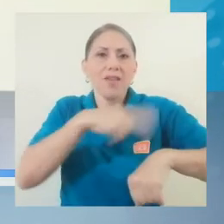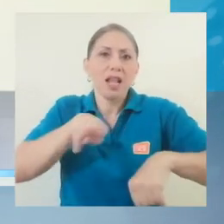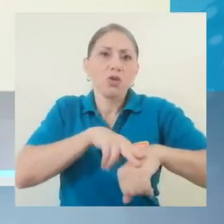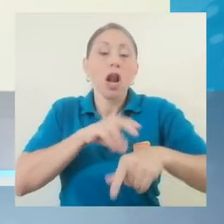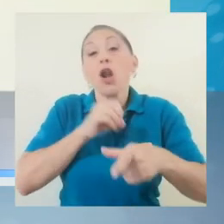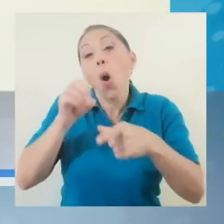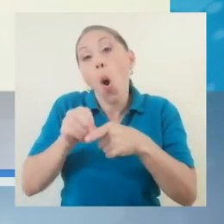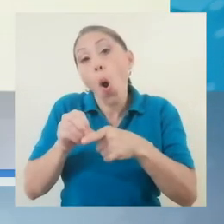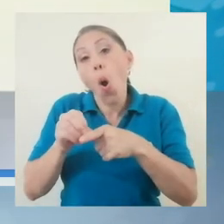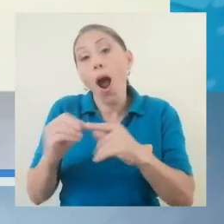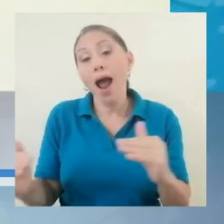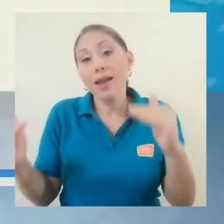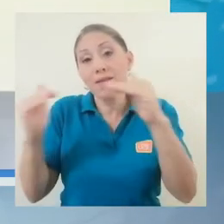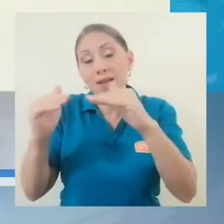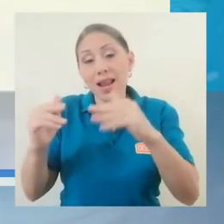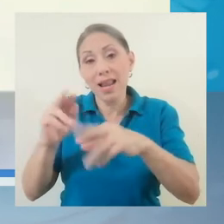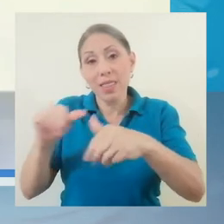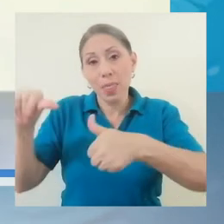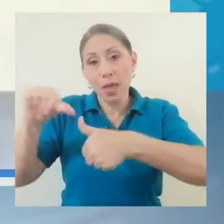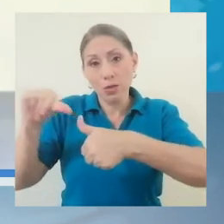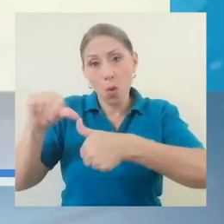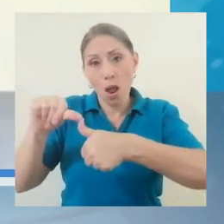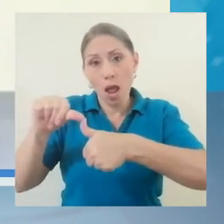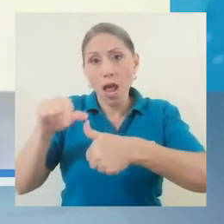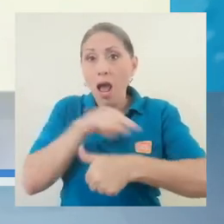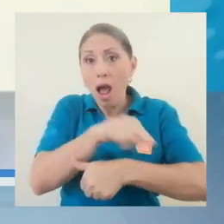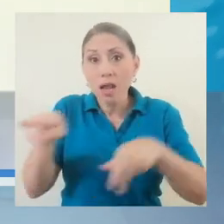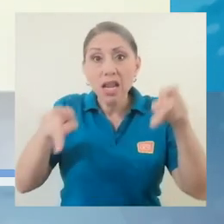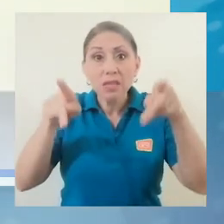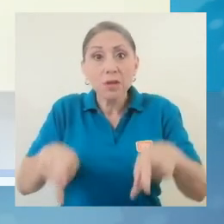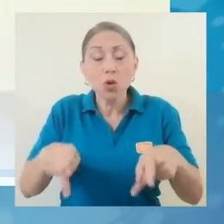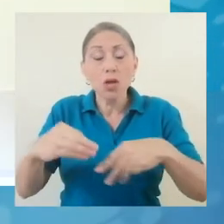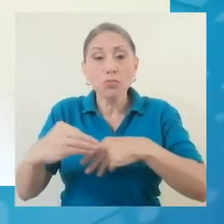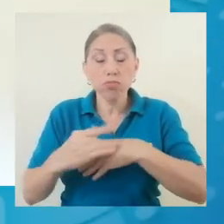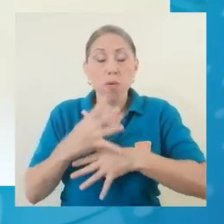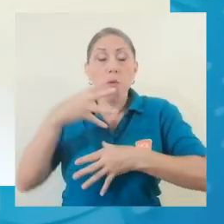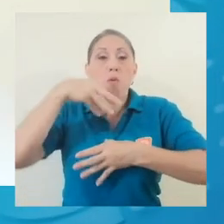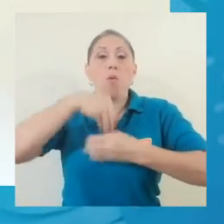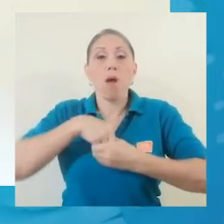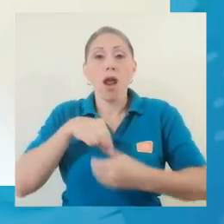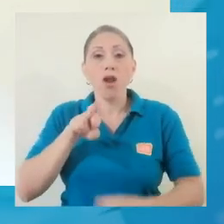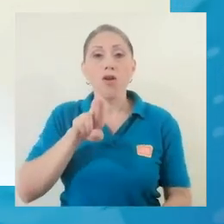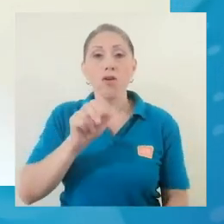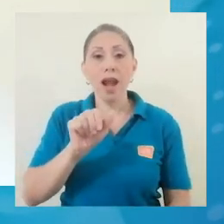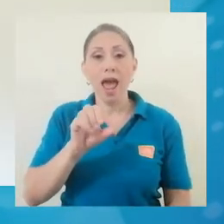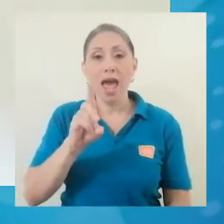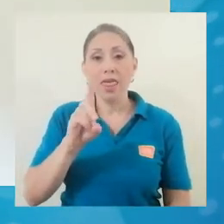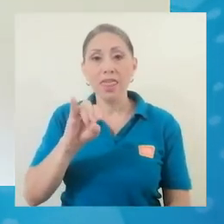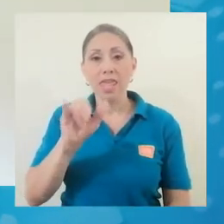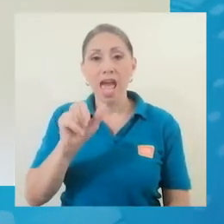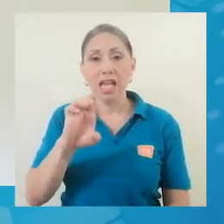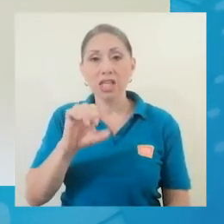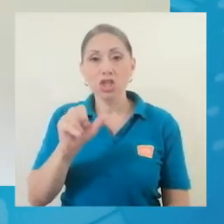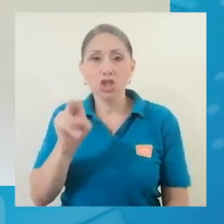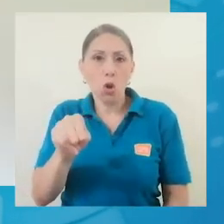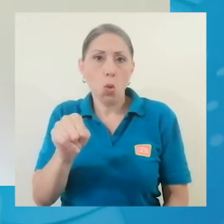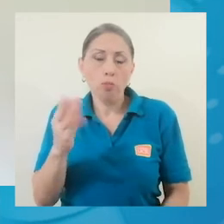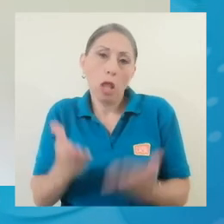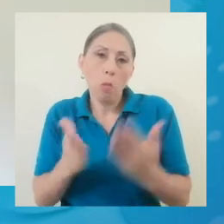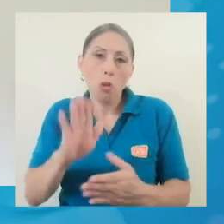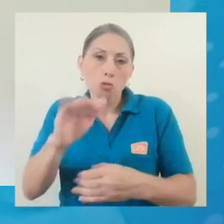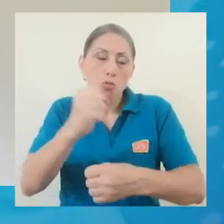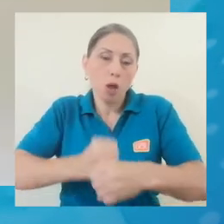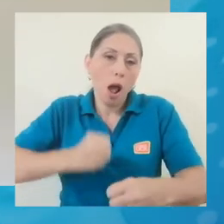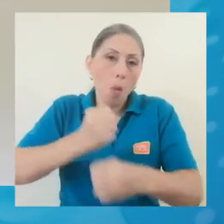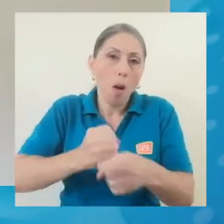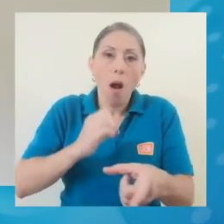regional en Centroamérica en la que las personas se van expuestas a radiación, ya sea por medio